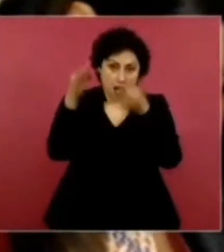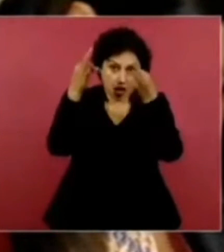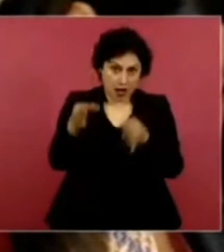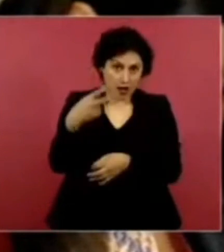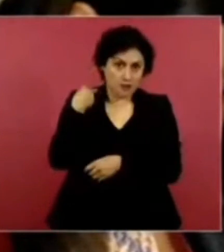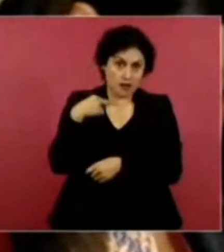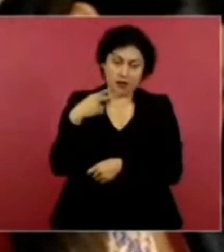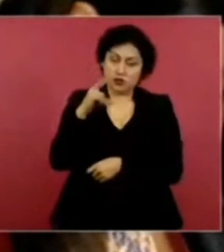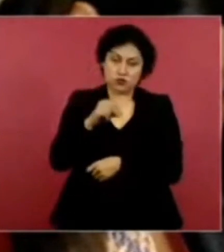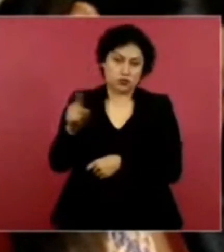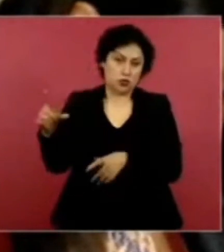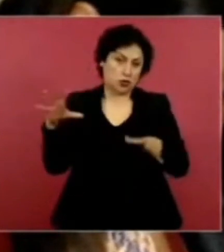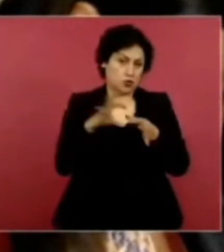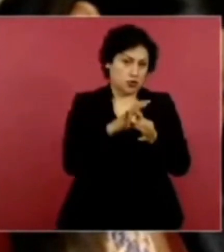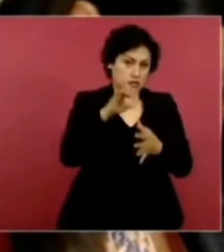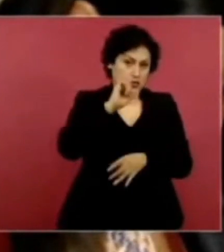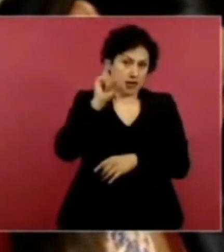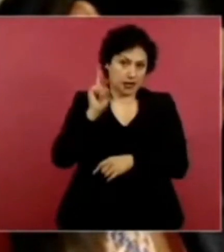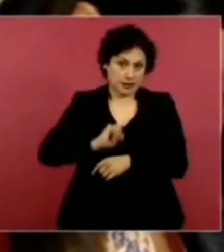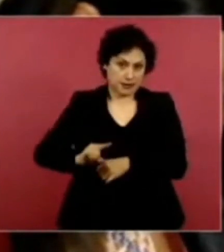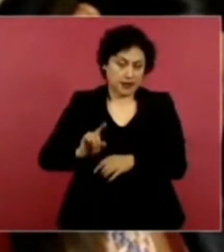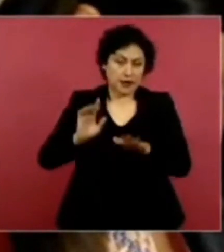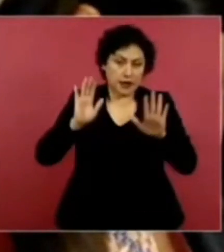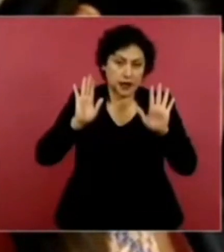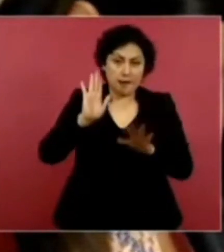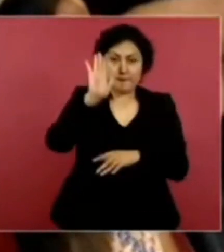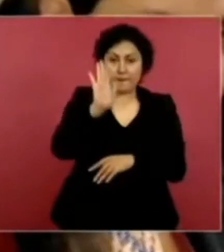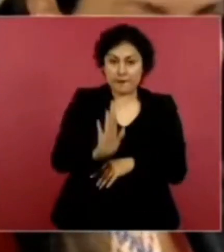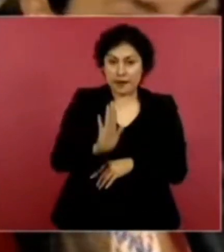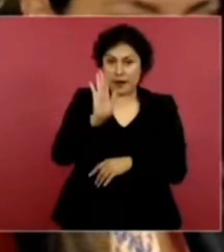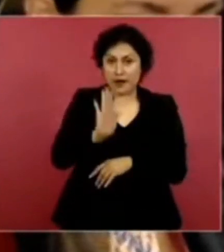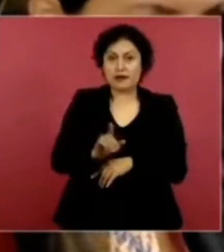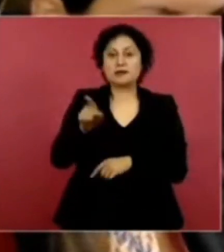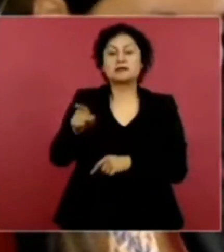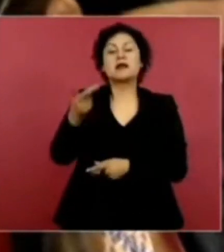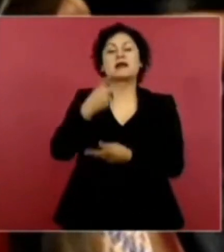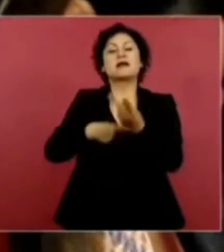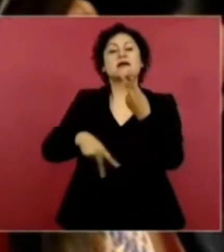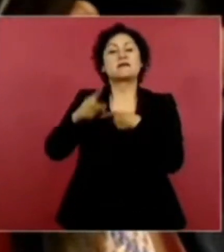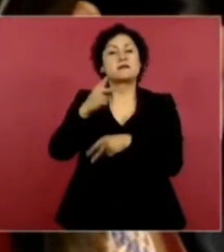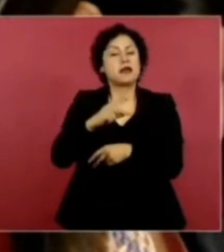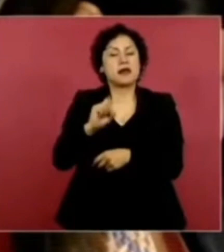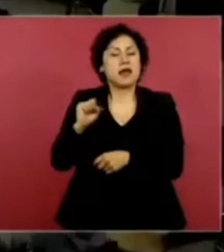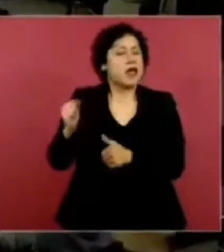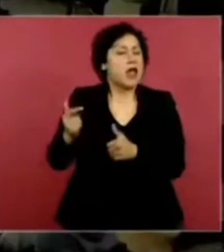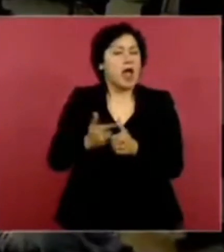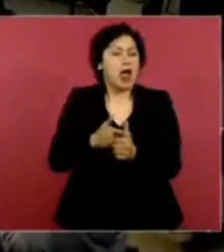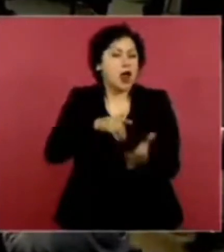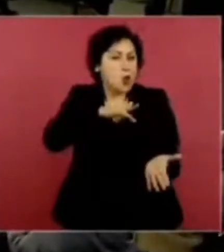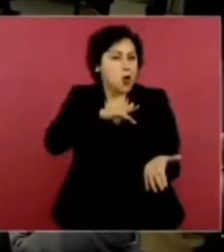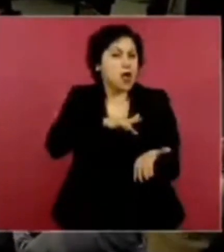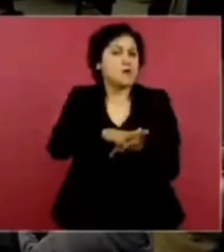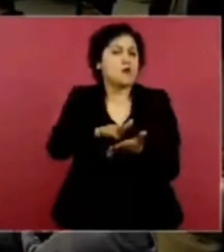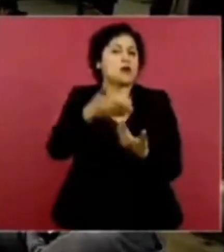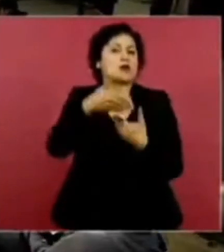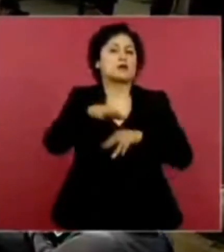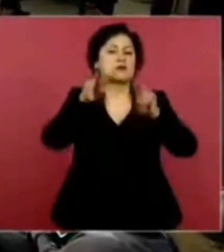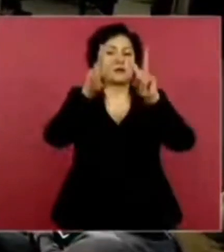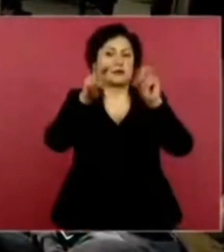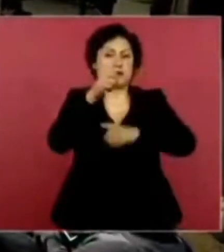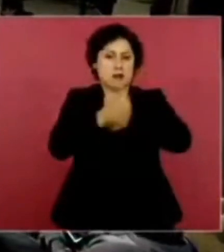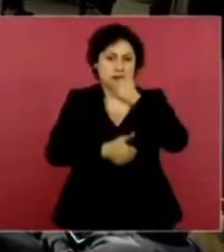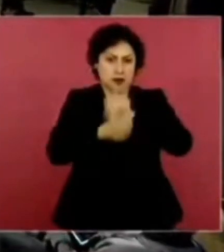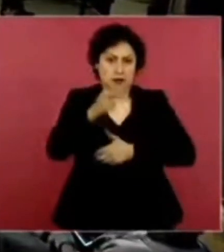Zacatecas, podrían impactar en la preferencia electoral ahora en el 2024. ¿Usted